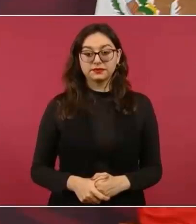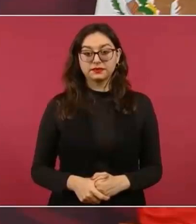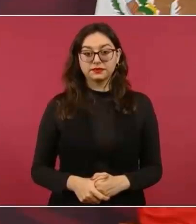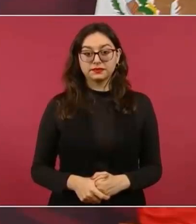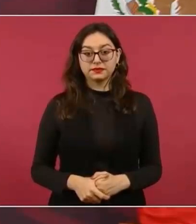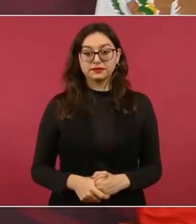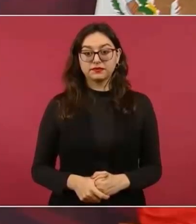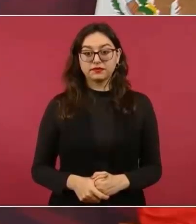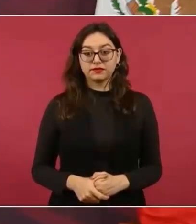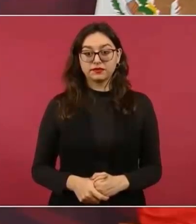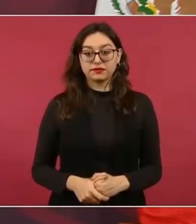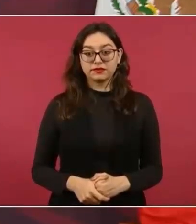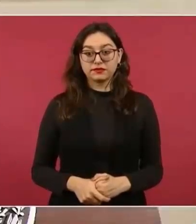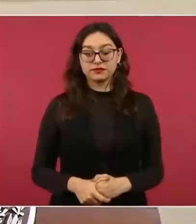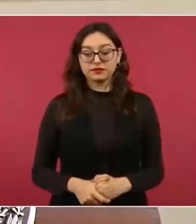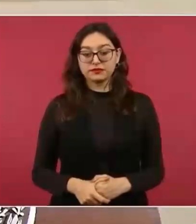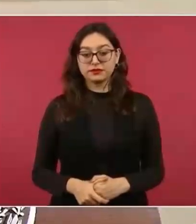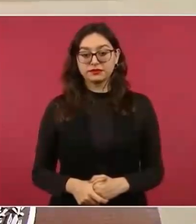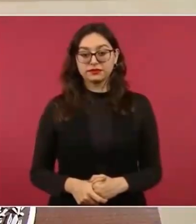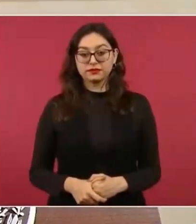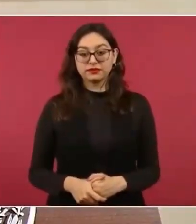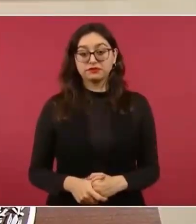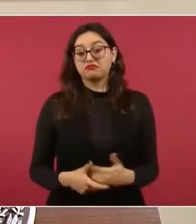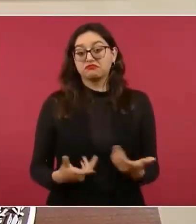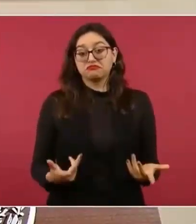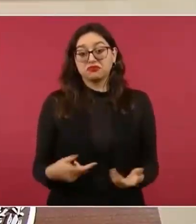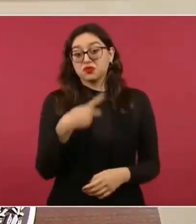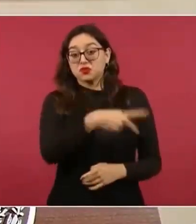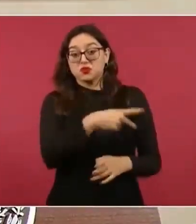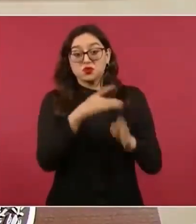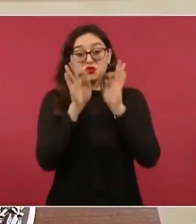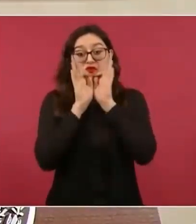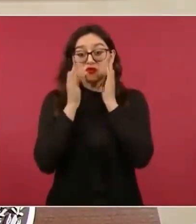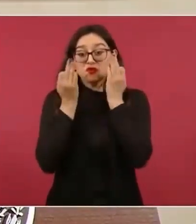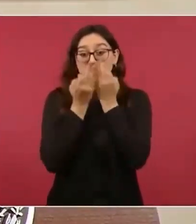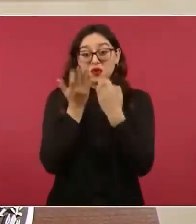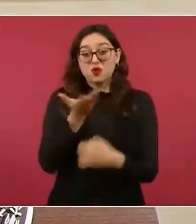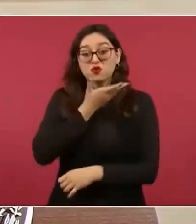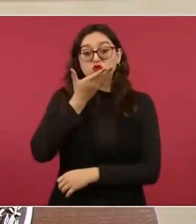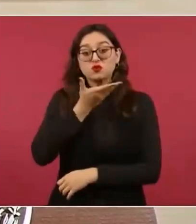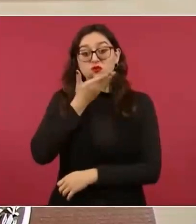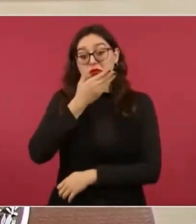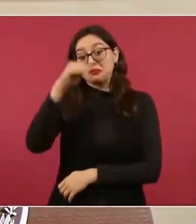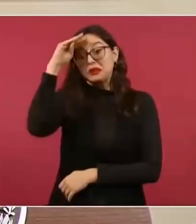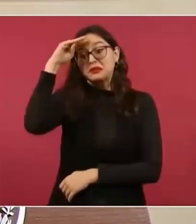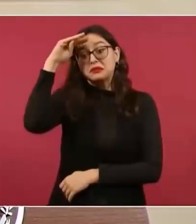Pero era una forma, pues, de hacer política.